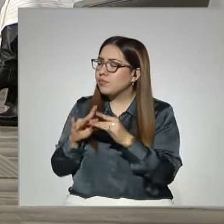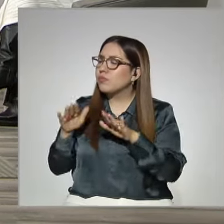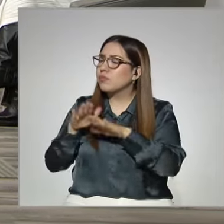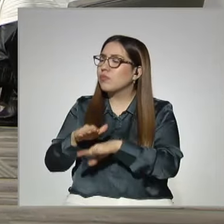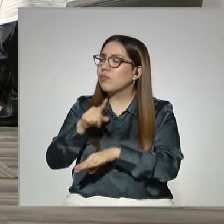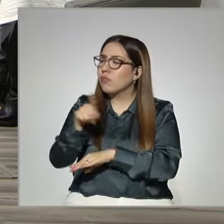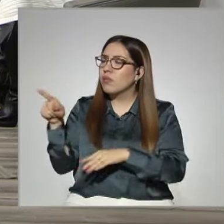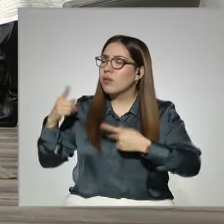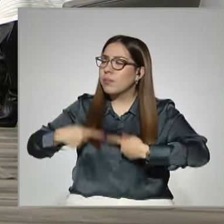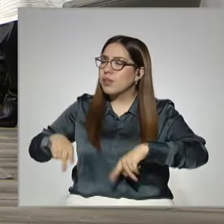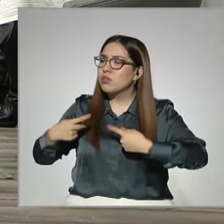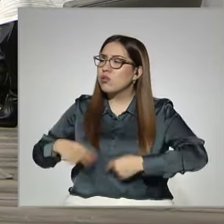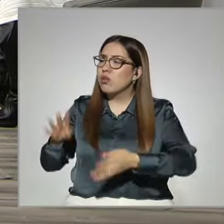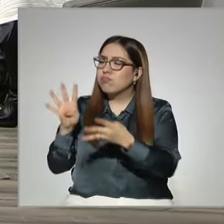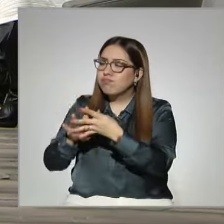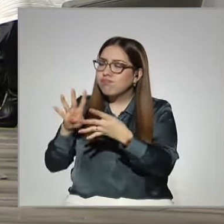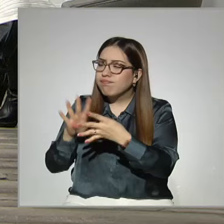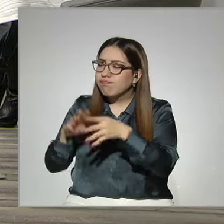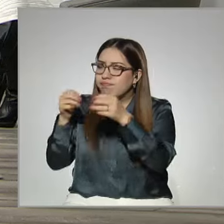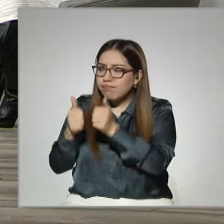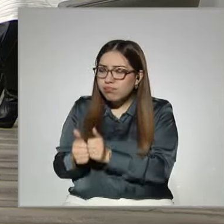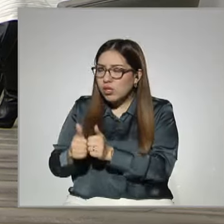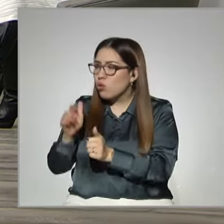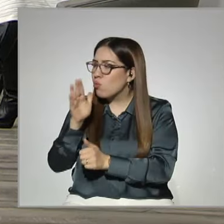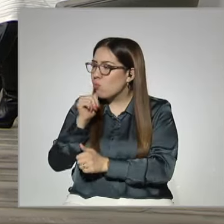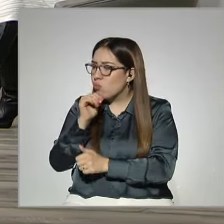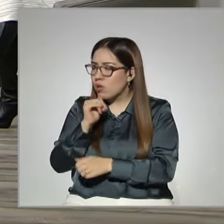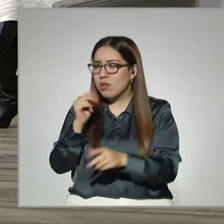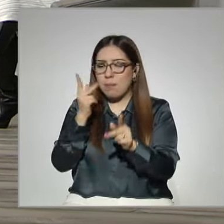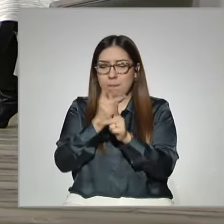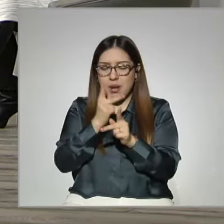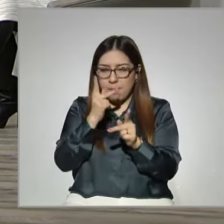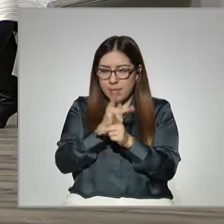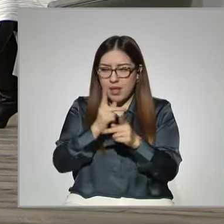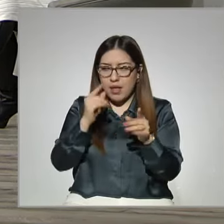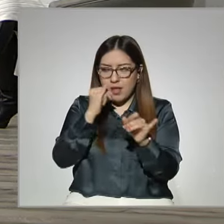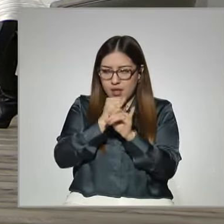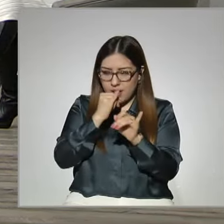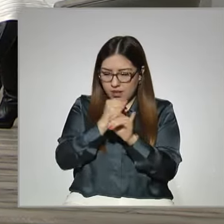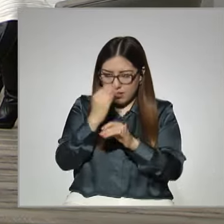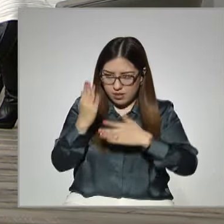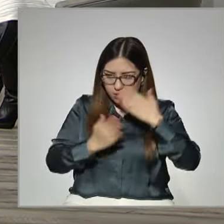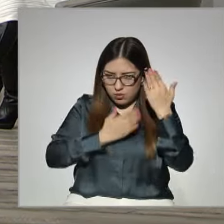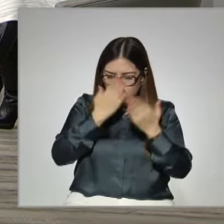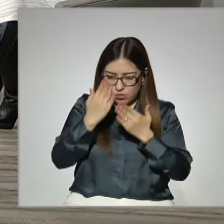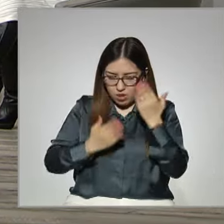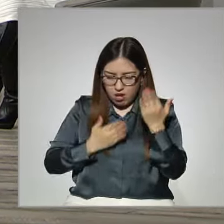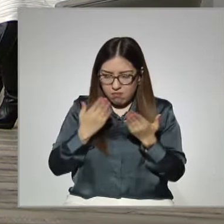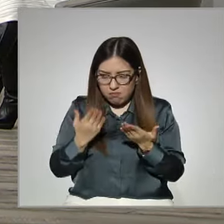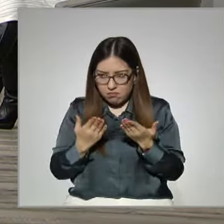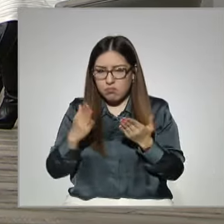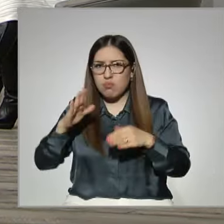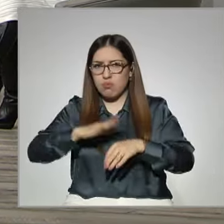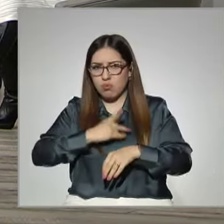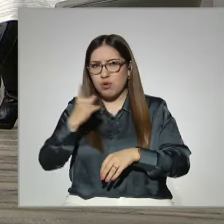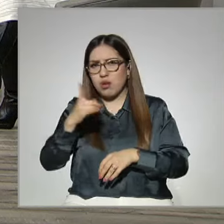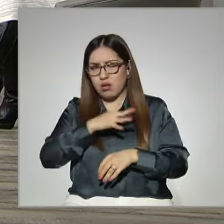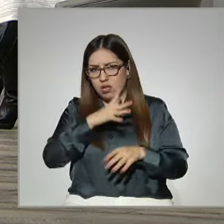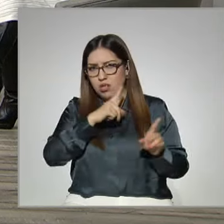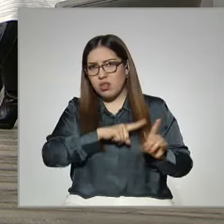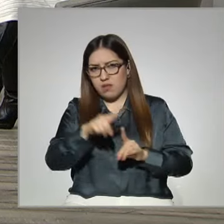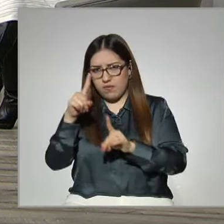no tienen como opción la prepa en línea porque hay diferentes maneras de cursarla